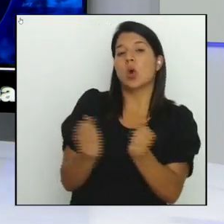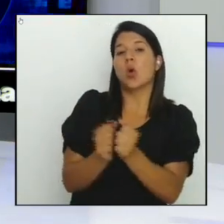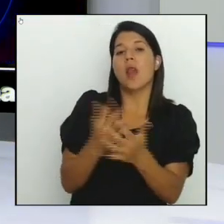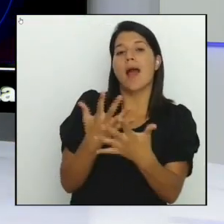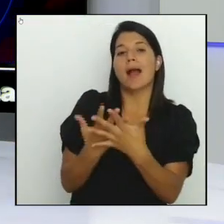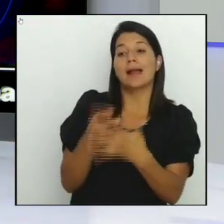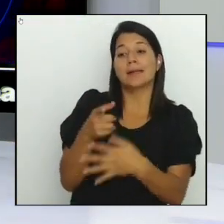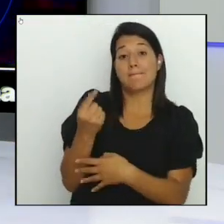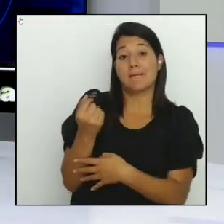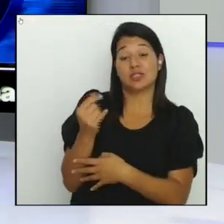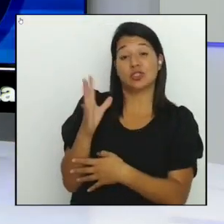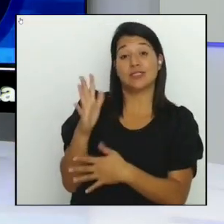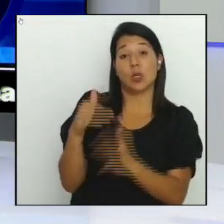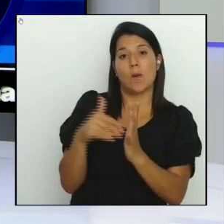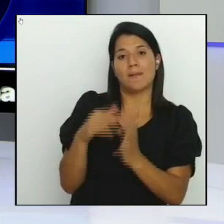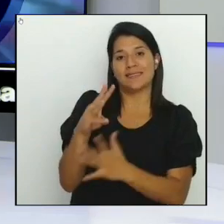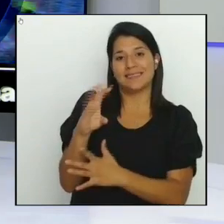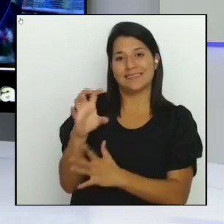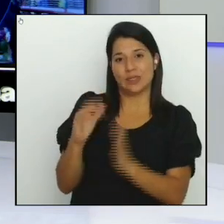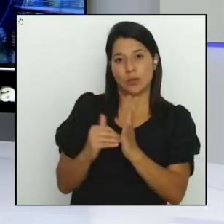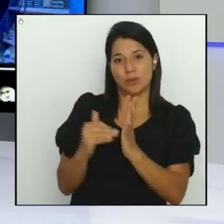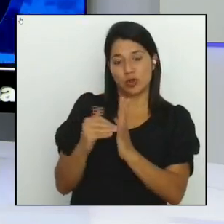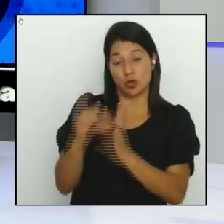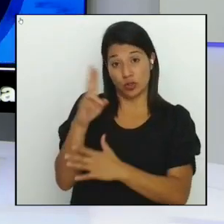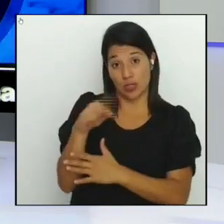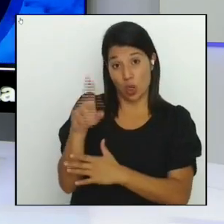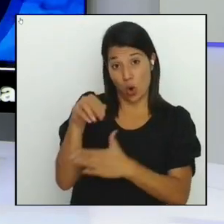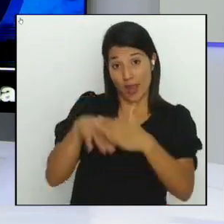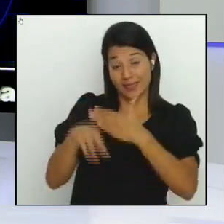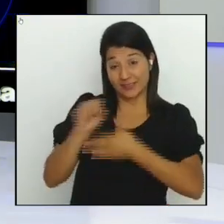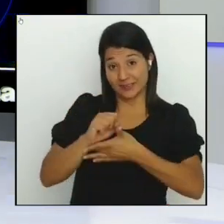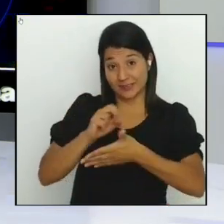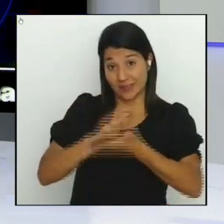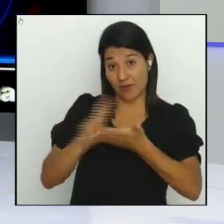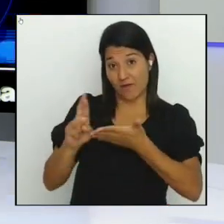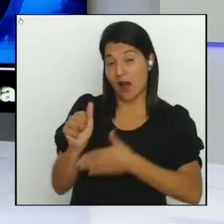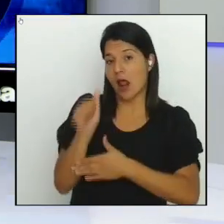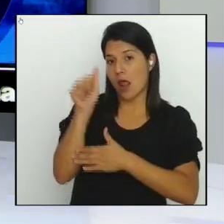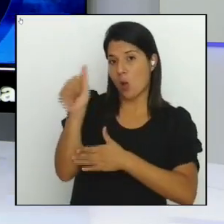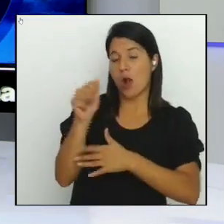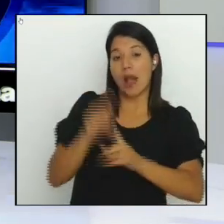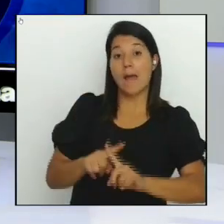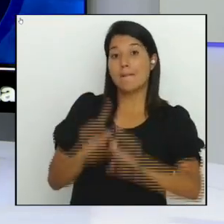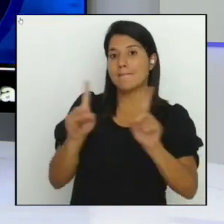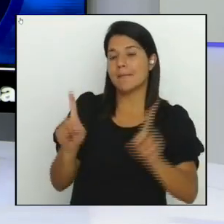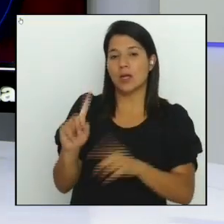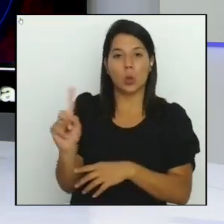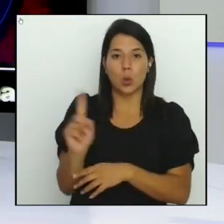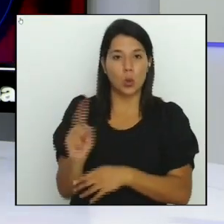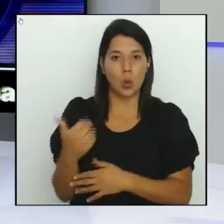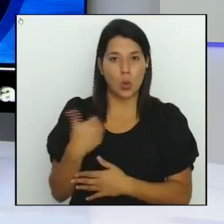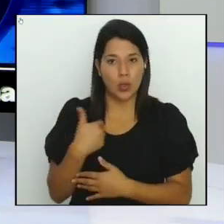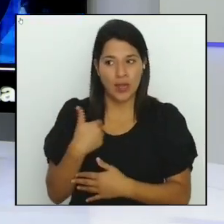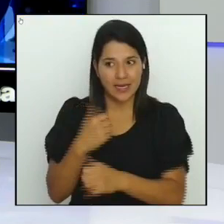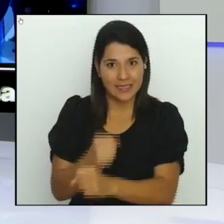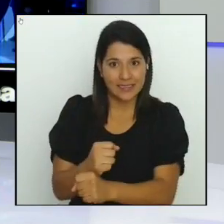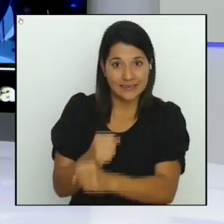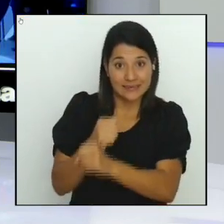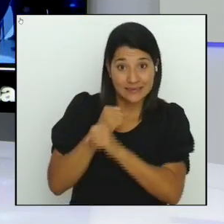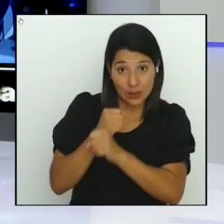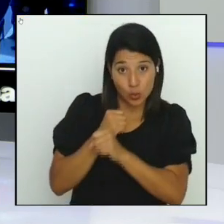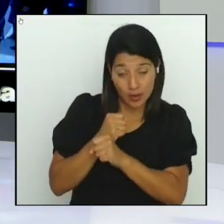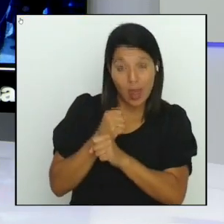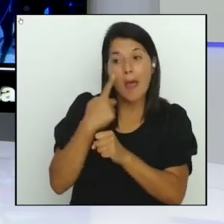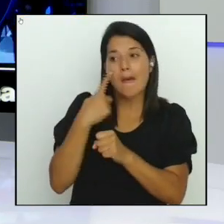que se construyó en San Rafael de Alajuela, pero que no tiene medidas de seguridad para contener y vigilar a 624 privados de